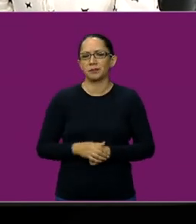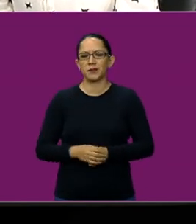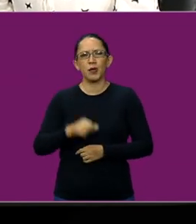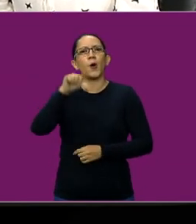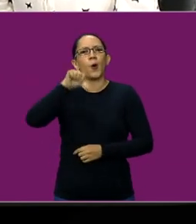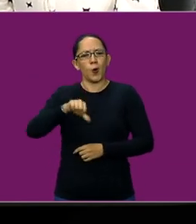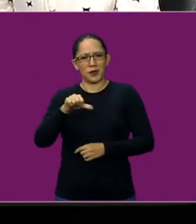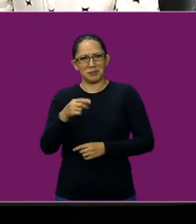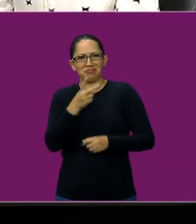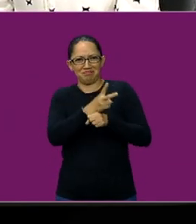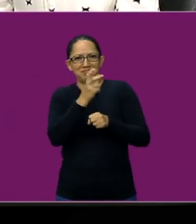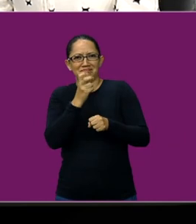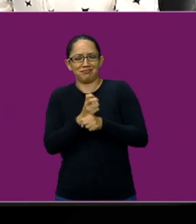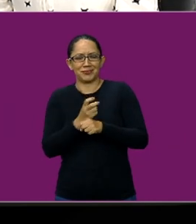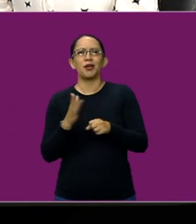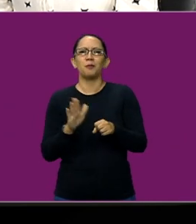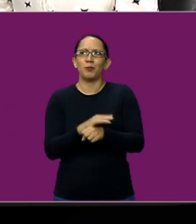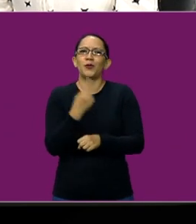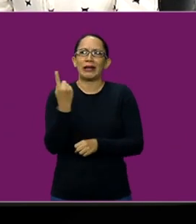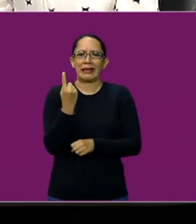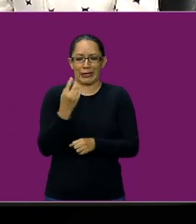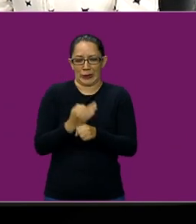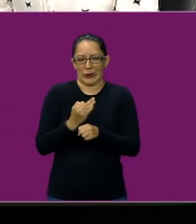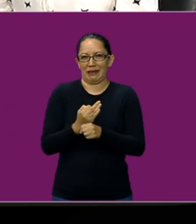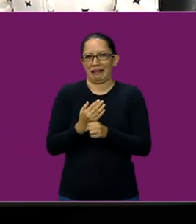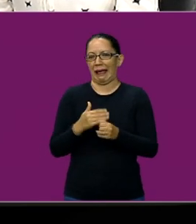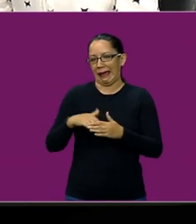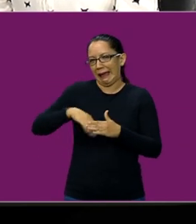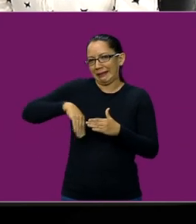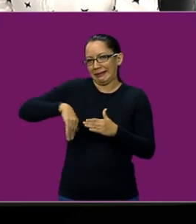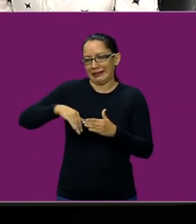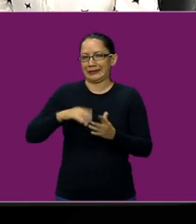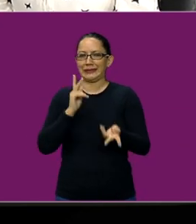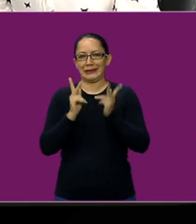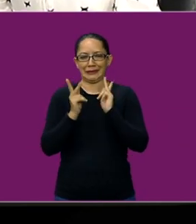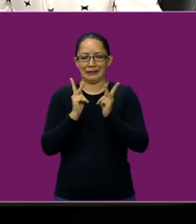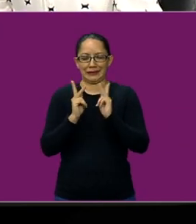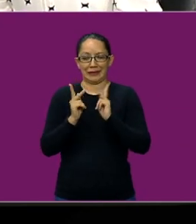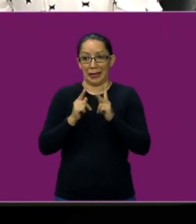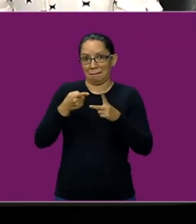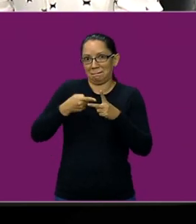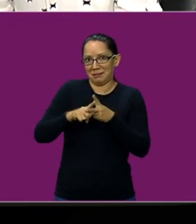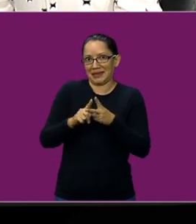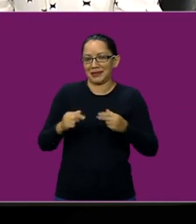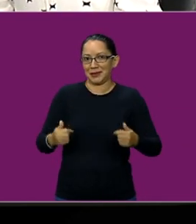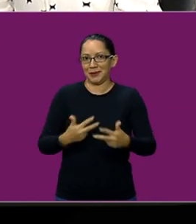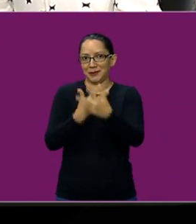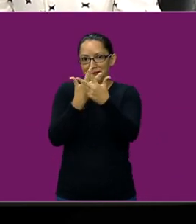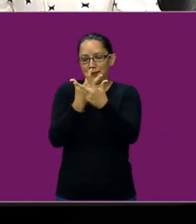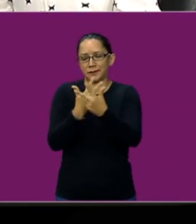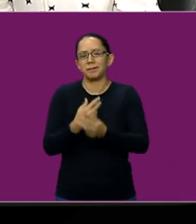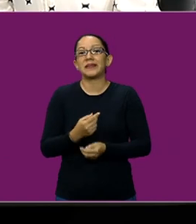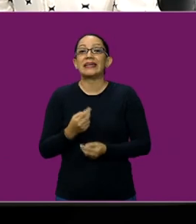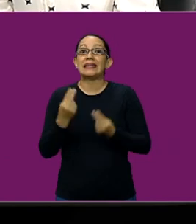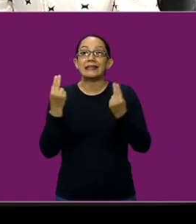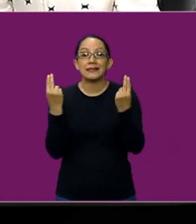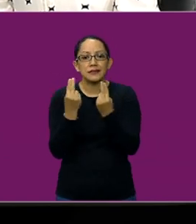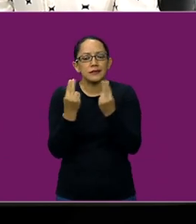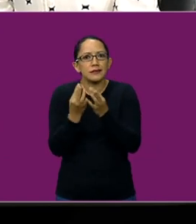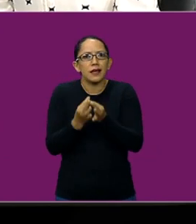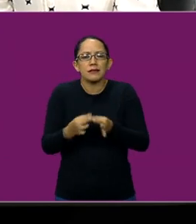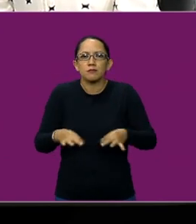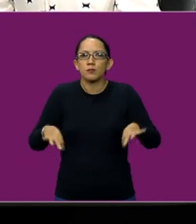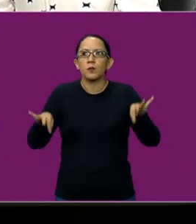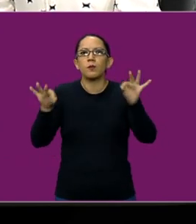platicamos fuera del aire, Elvira, de estar con ustedes, es dar claridad en lo que en